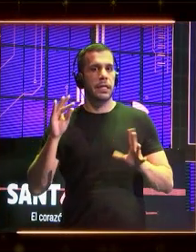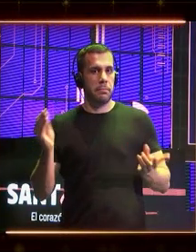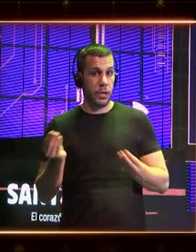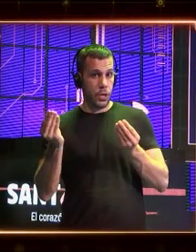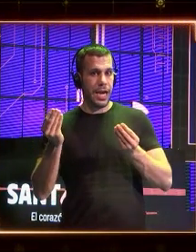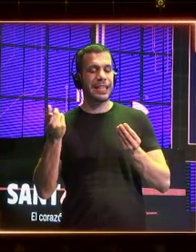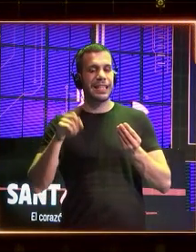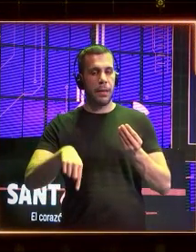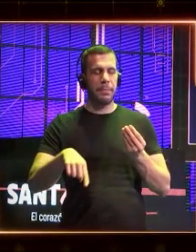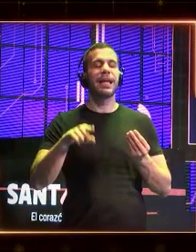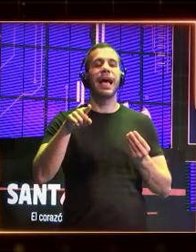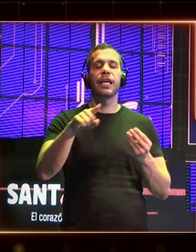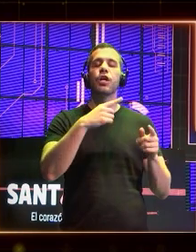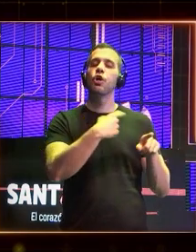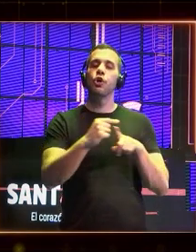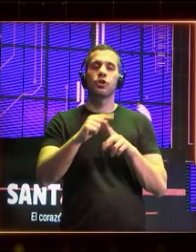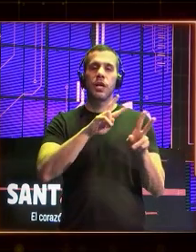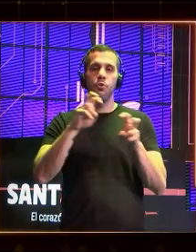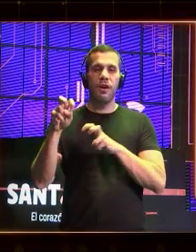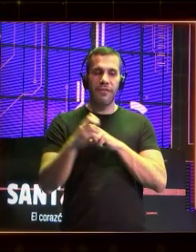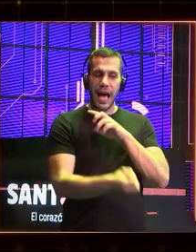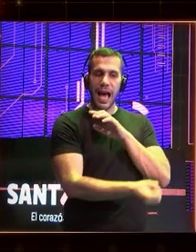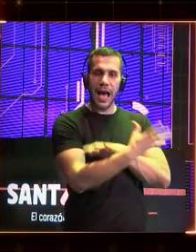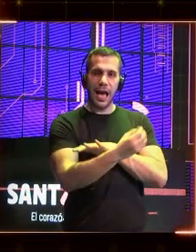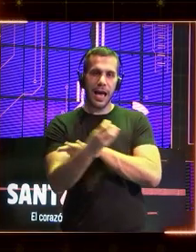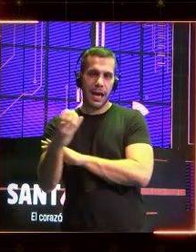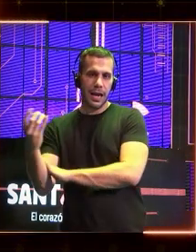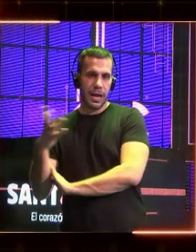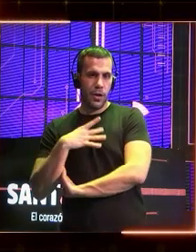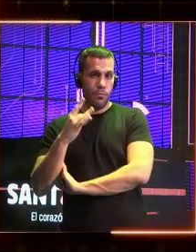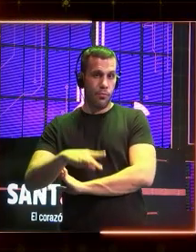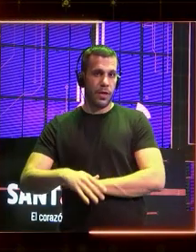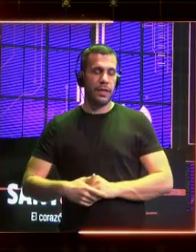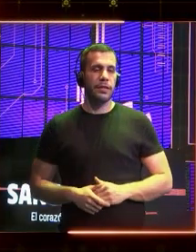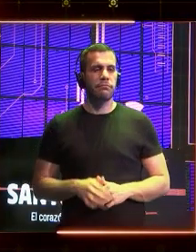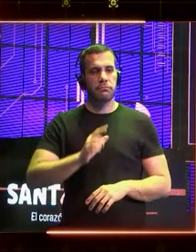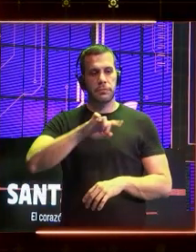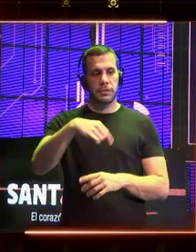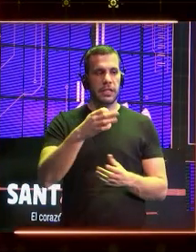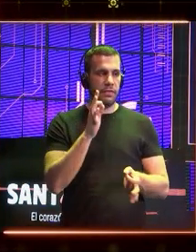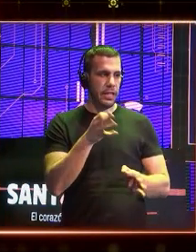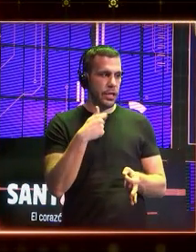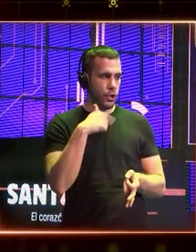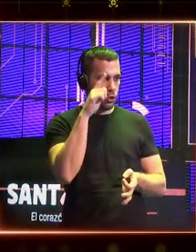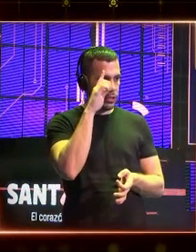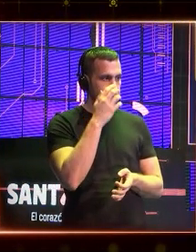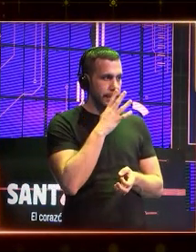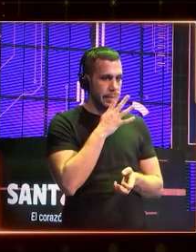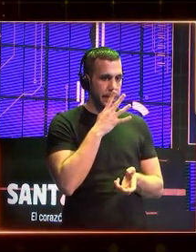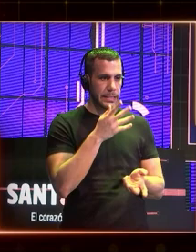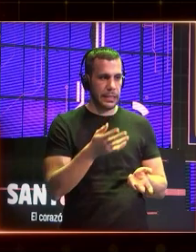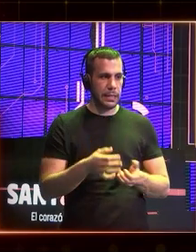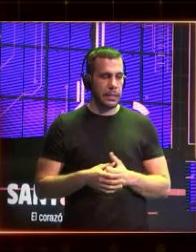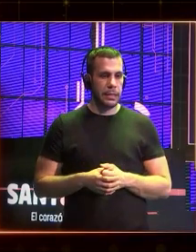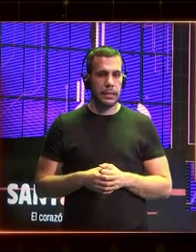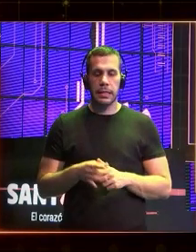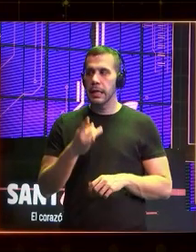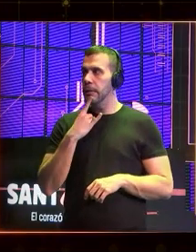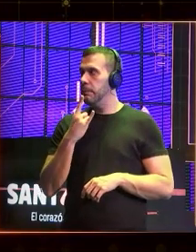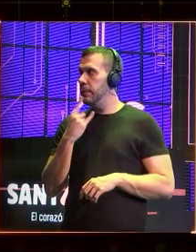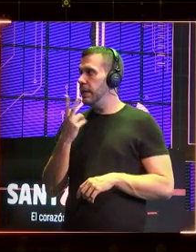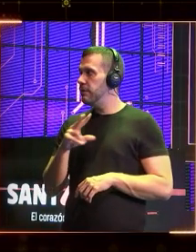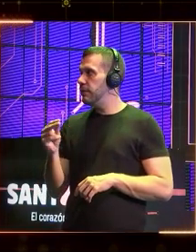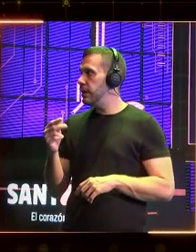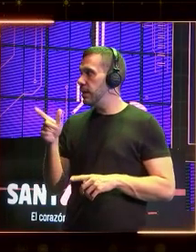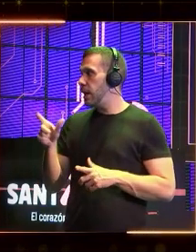generar cosas nuevas, también pueden crear. Y hemos visto, de verdad, no sé qué está pasando, Se terminan las pilas, en algún momento